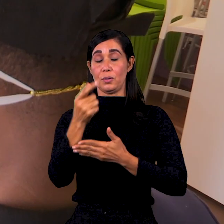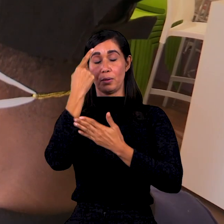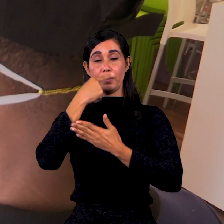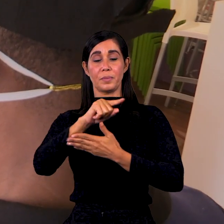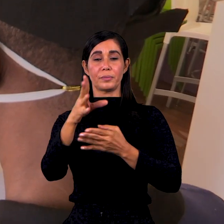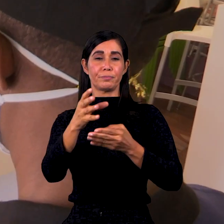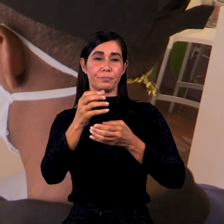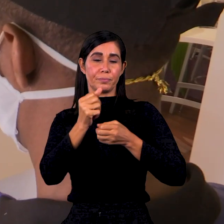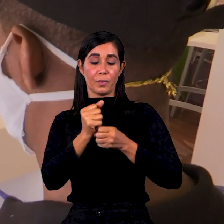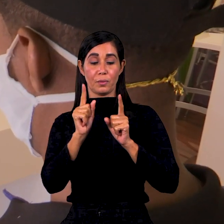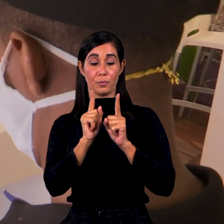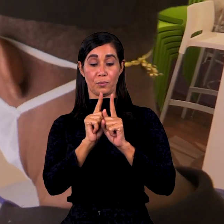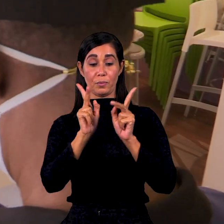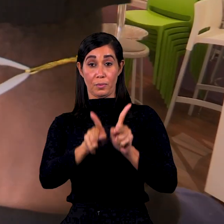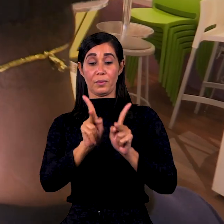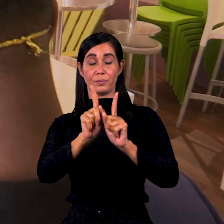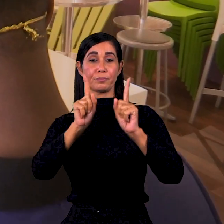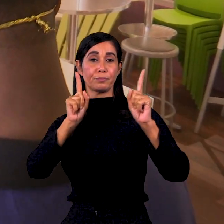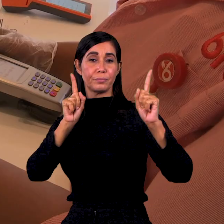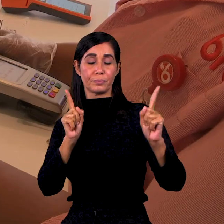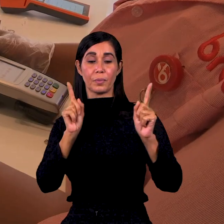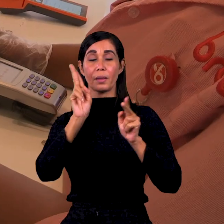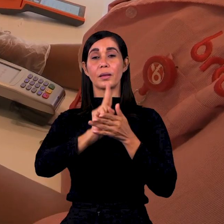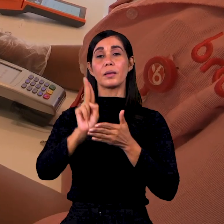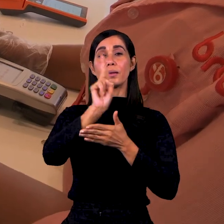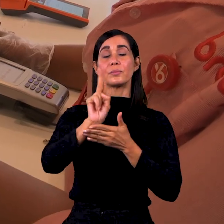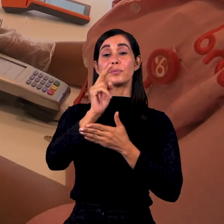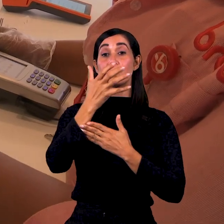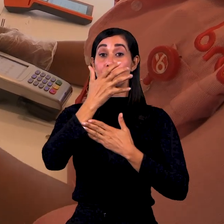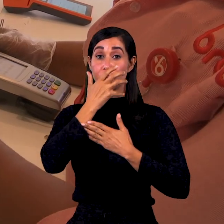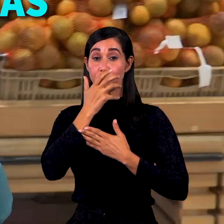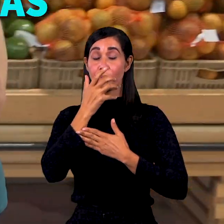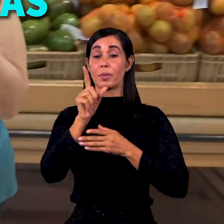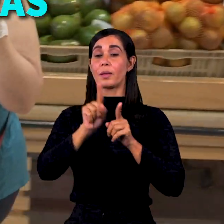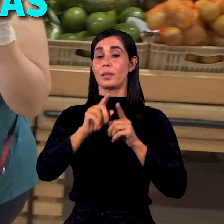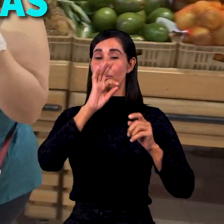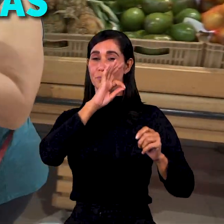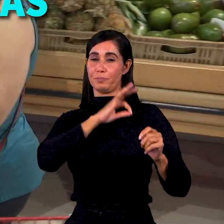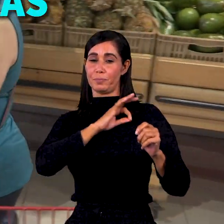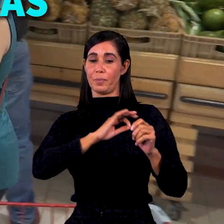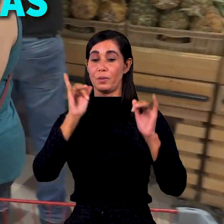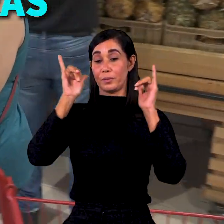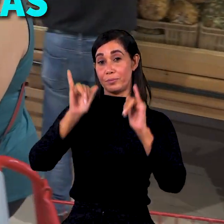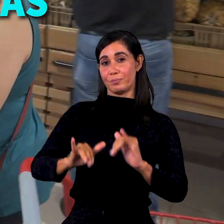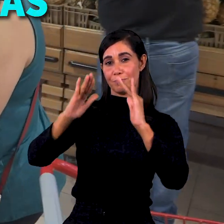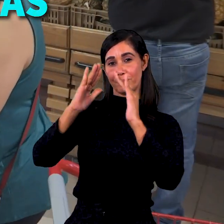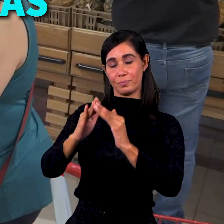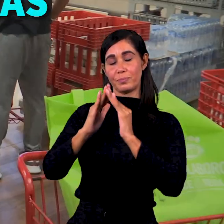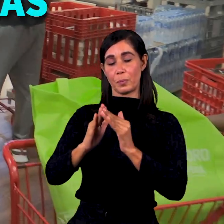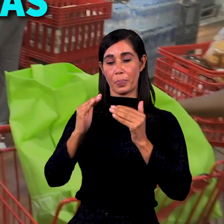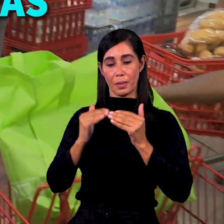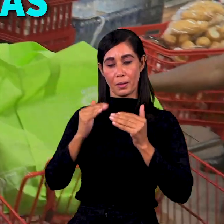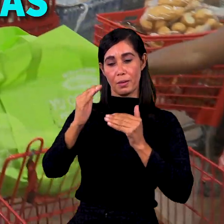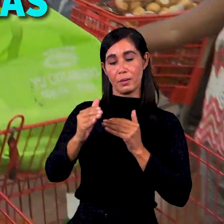para que aseguren el distanciamiento social y el uso de mascarillas de los beneficiarios de Quédate en Casa